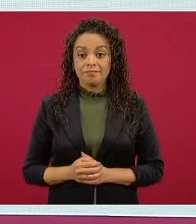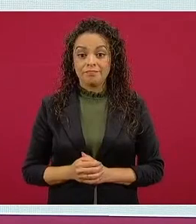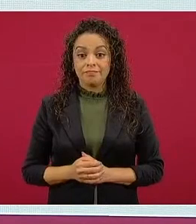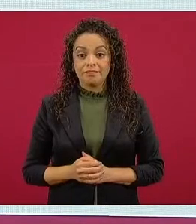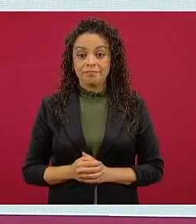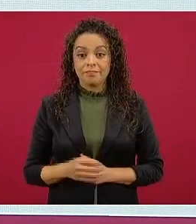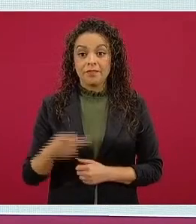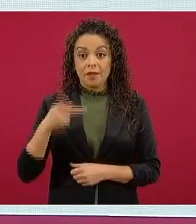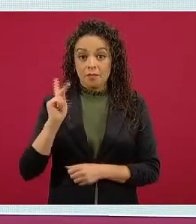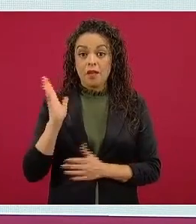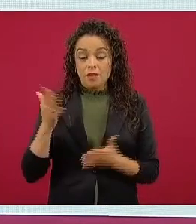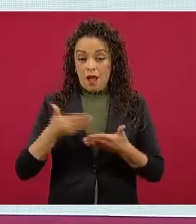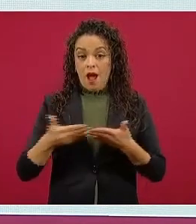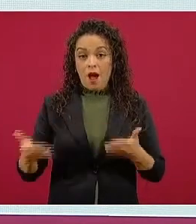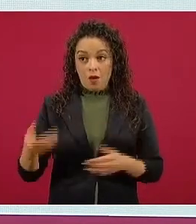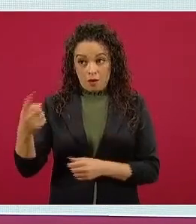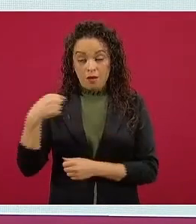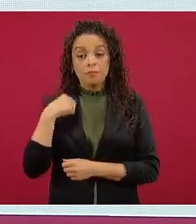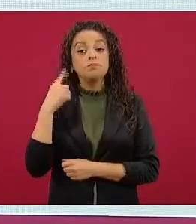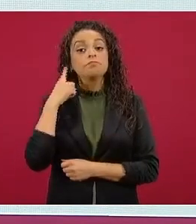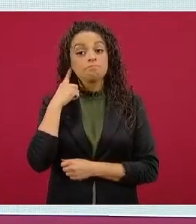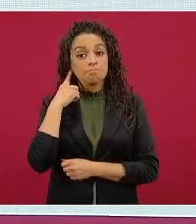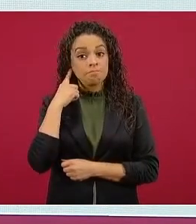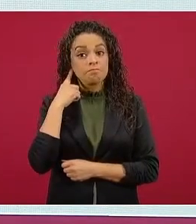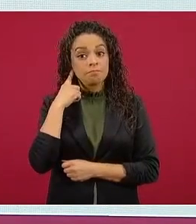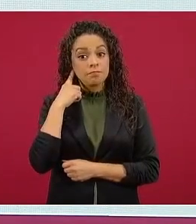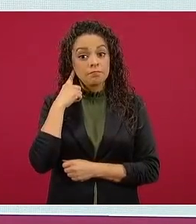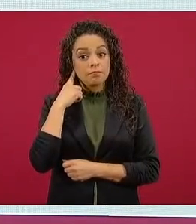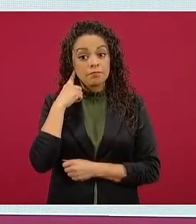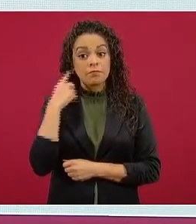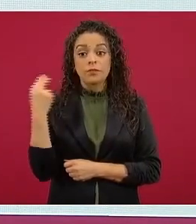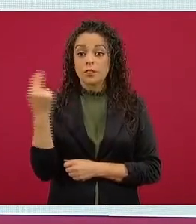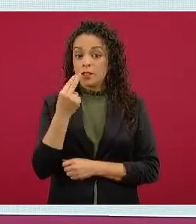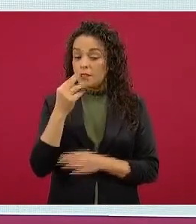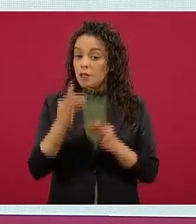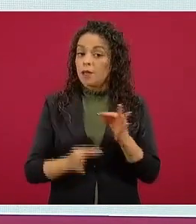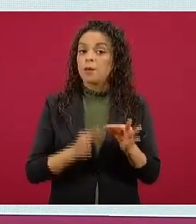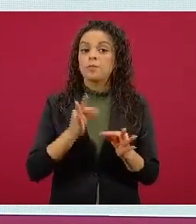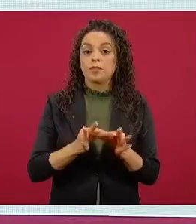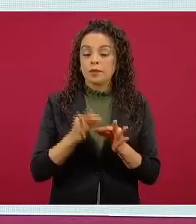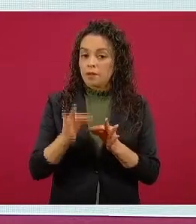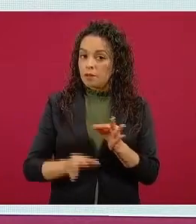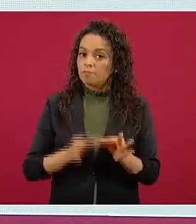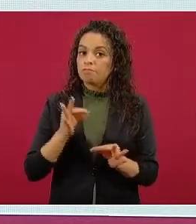los servidores públicos de que tenemos que cumplir cabalmente sobre esto.